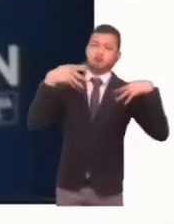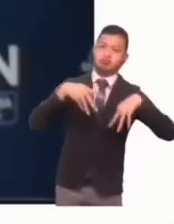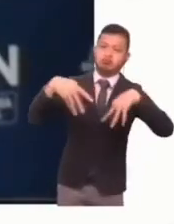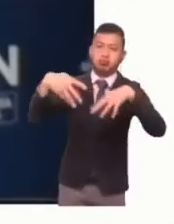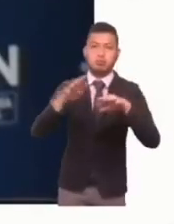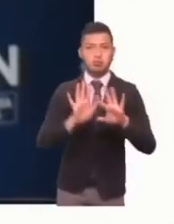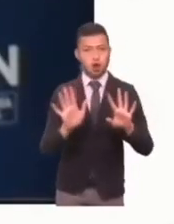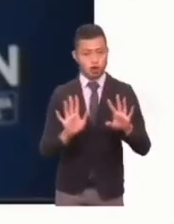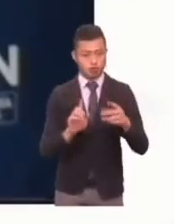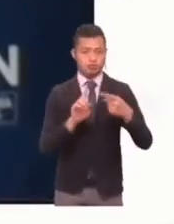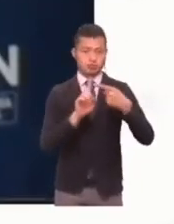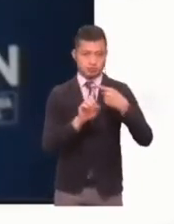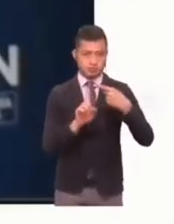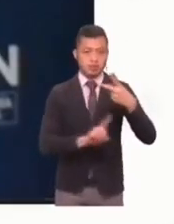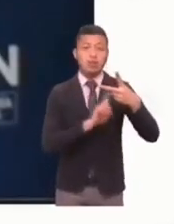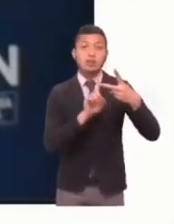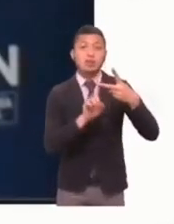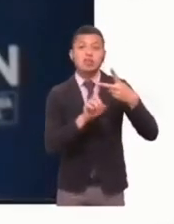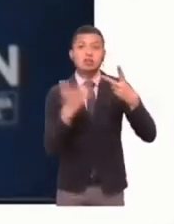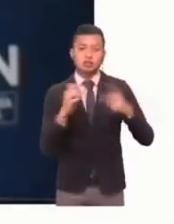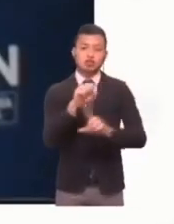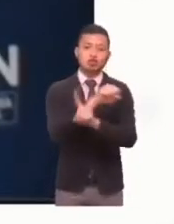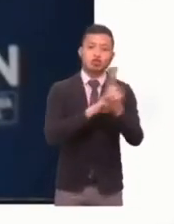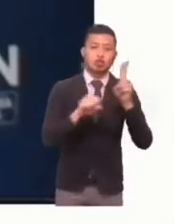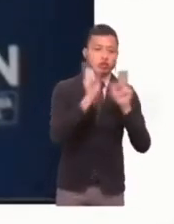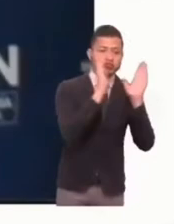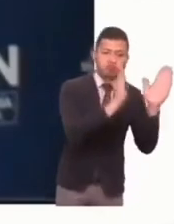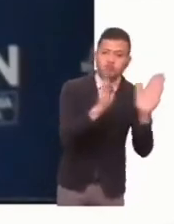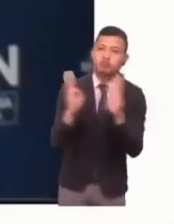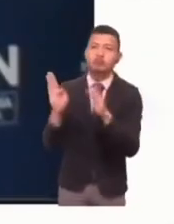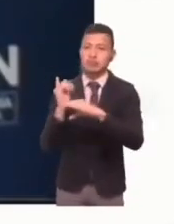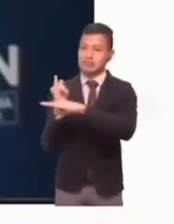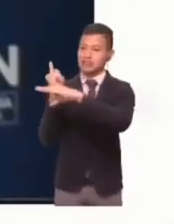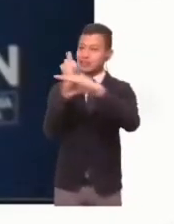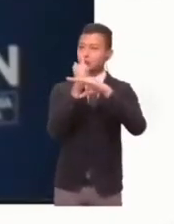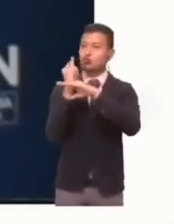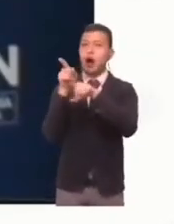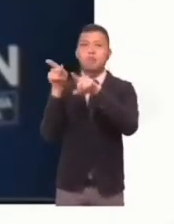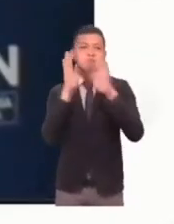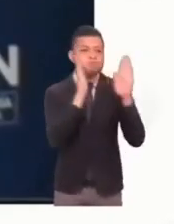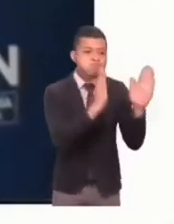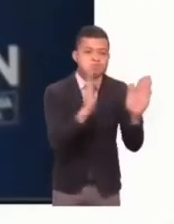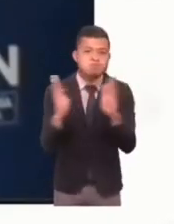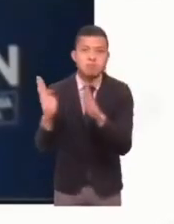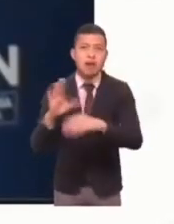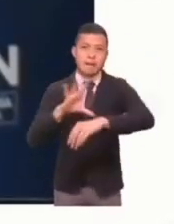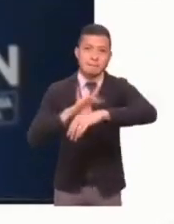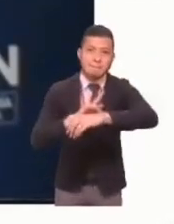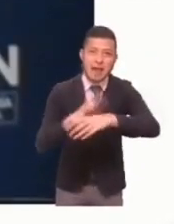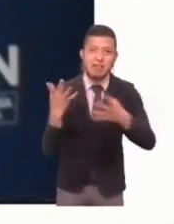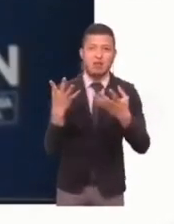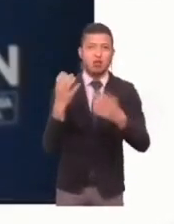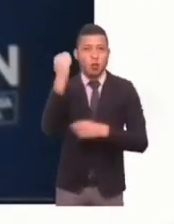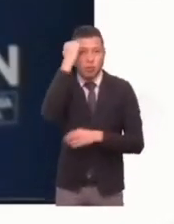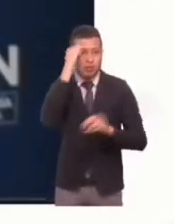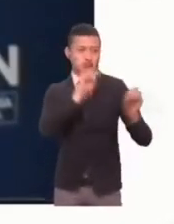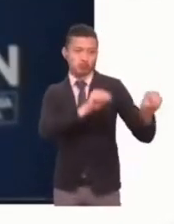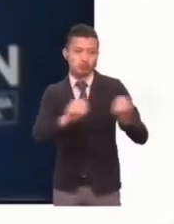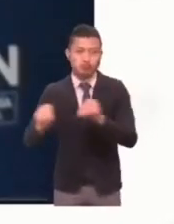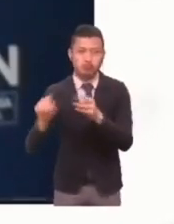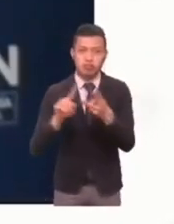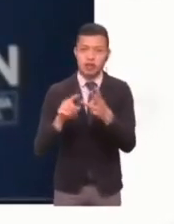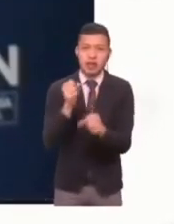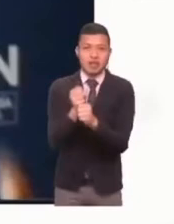por una segunda, que es la oferta social, la oferta institucional. Por supuesto, los médicos, los educadores, los trabajadores